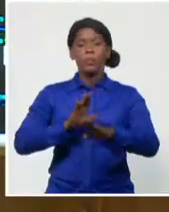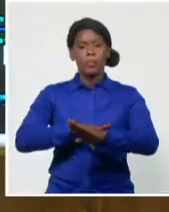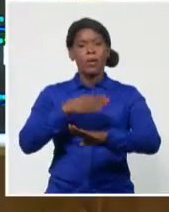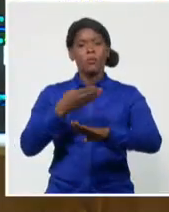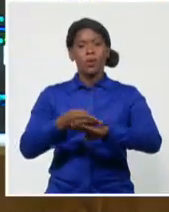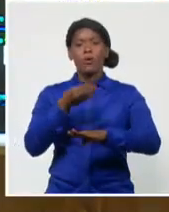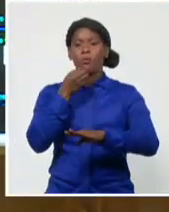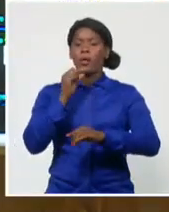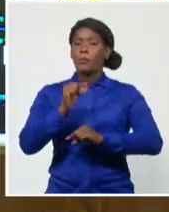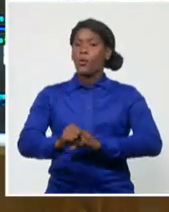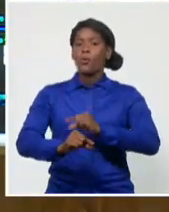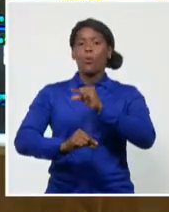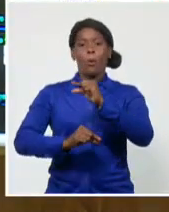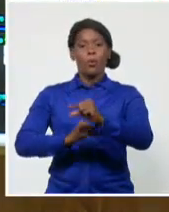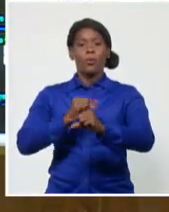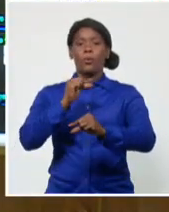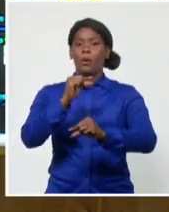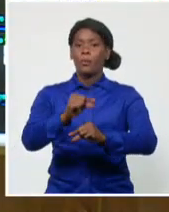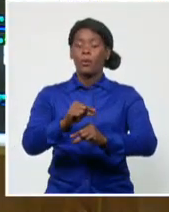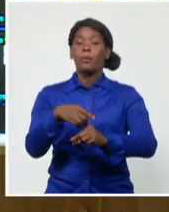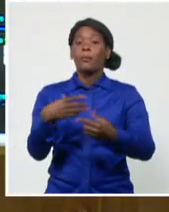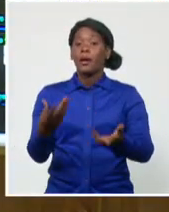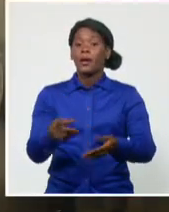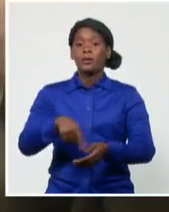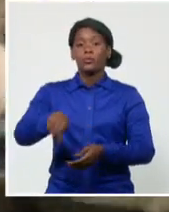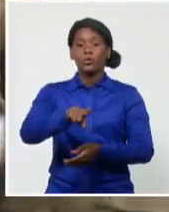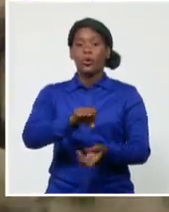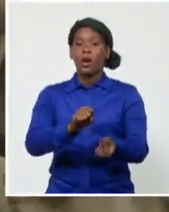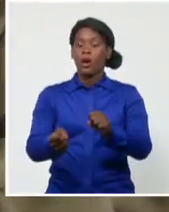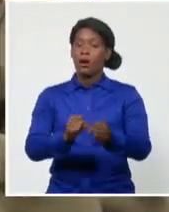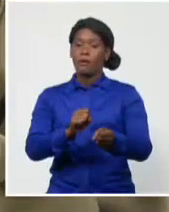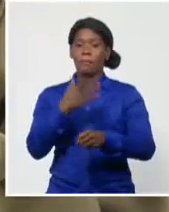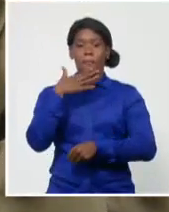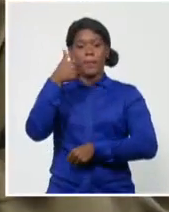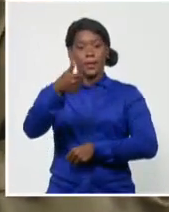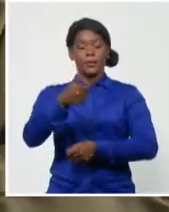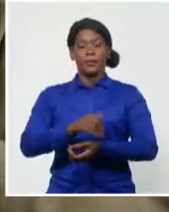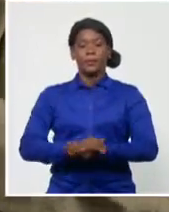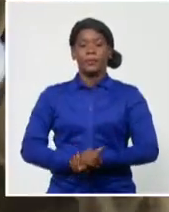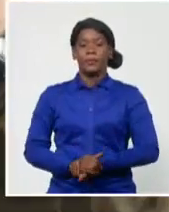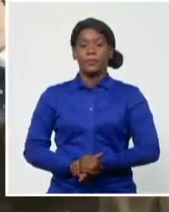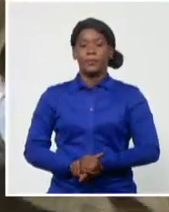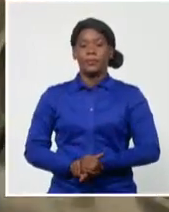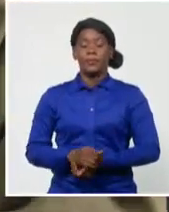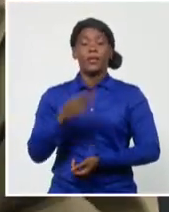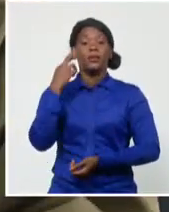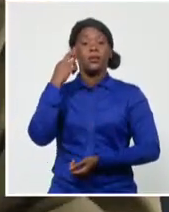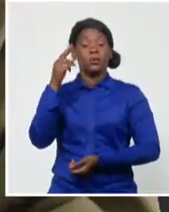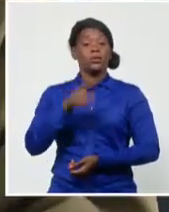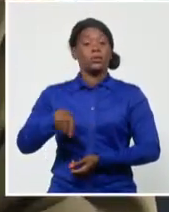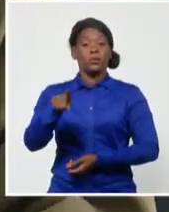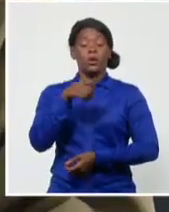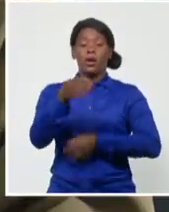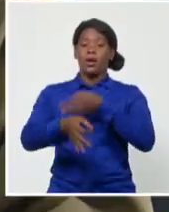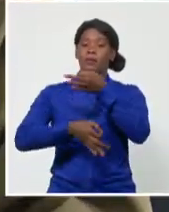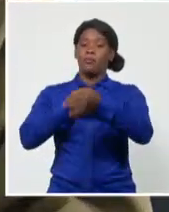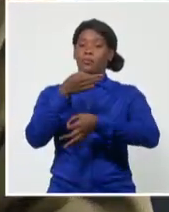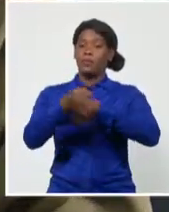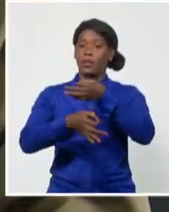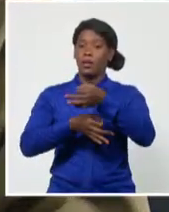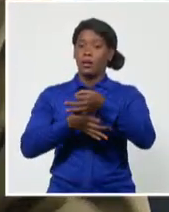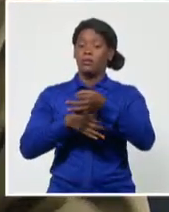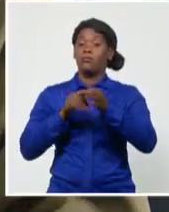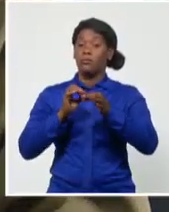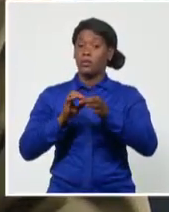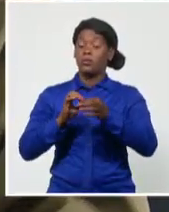implementando acciones para ahorrar más. La política recuerda lo que siempre se ha dicho por el compañero Raúl,